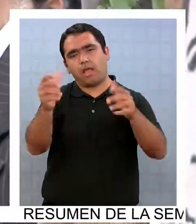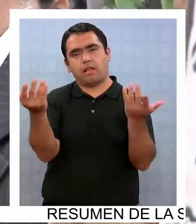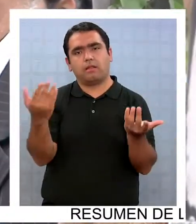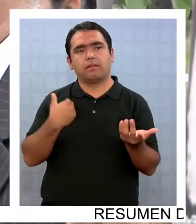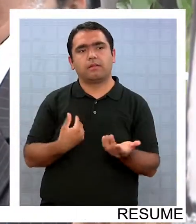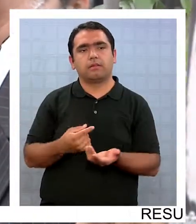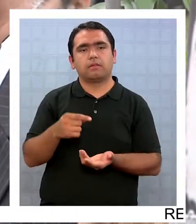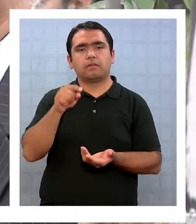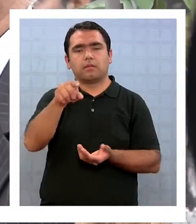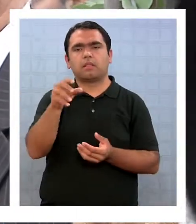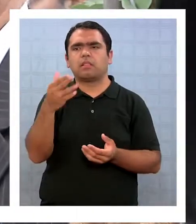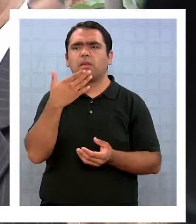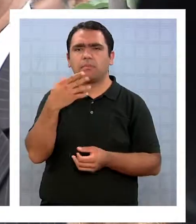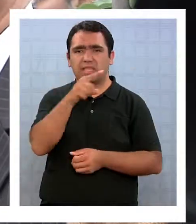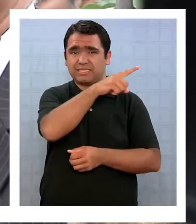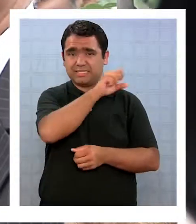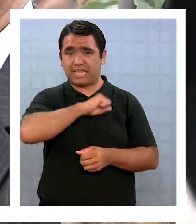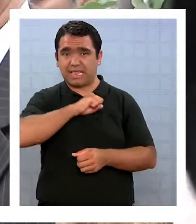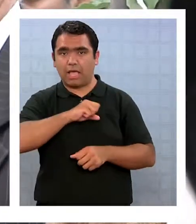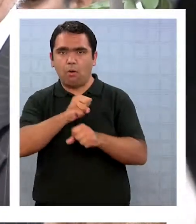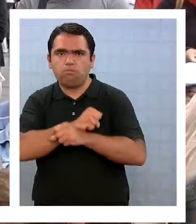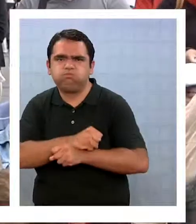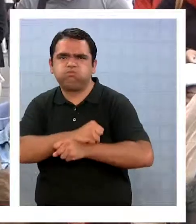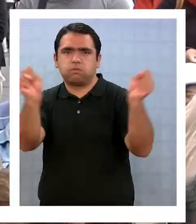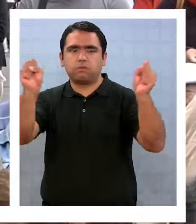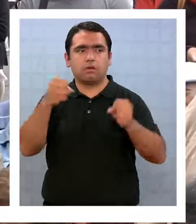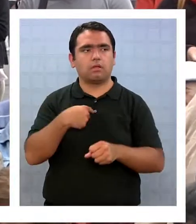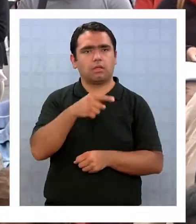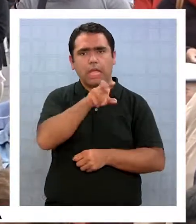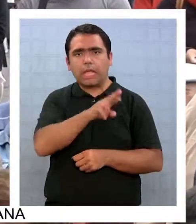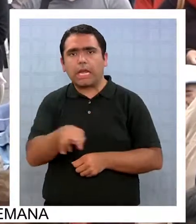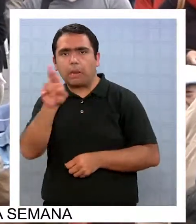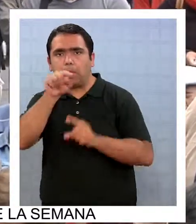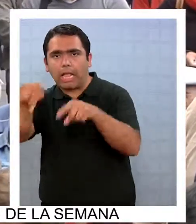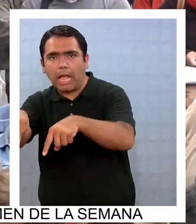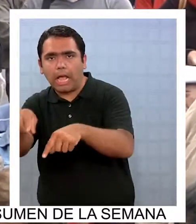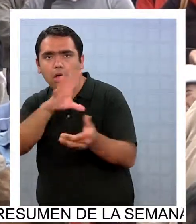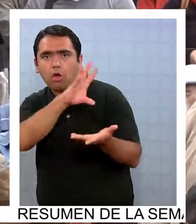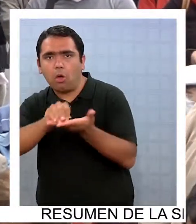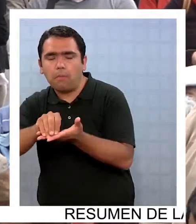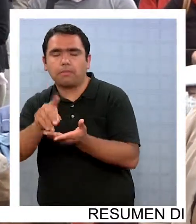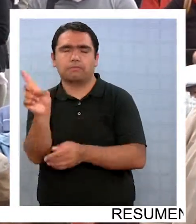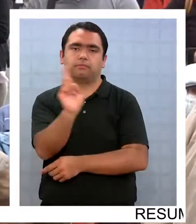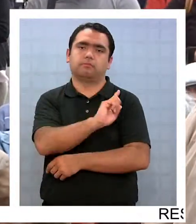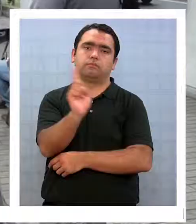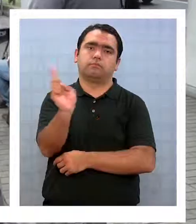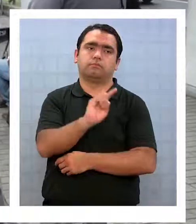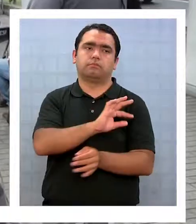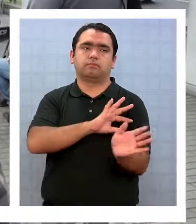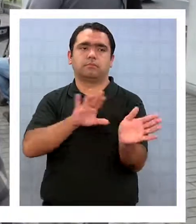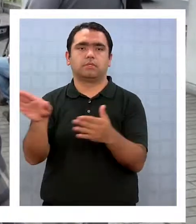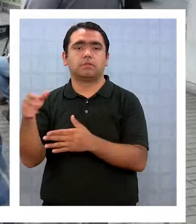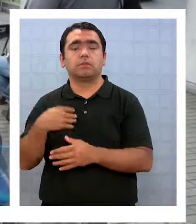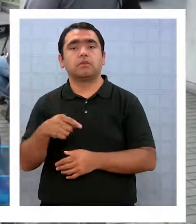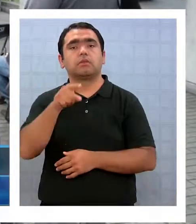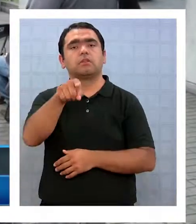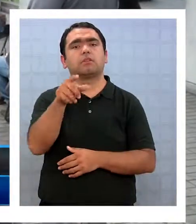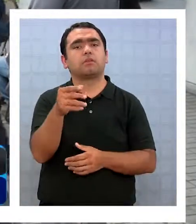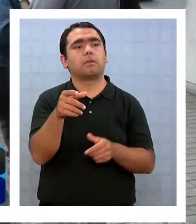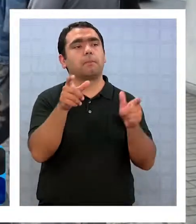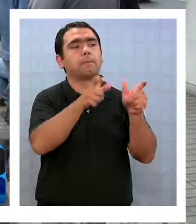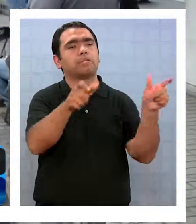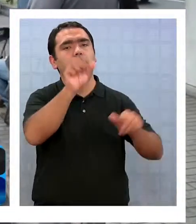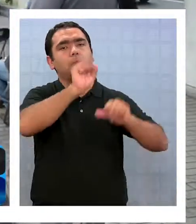bombas en Santiago se repitan en nuestra comunidad. Los privilegios que tienen los poderosos de este país, cuando hoy día